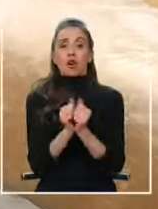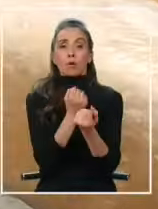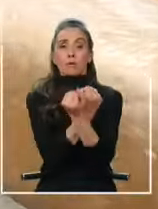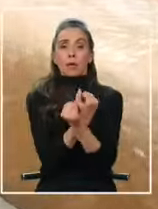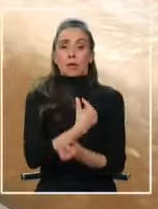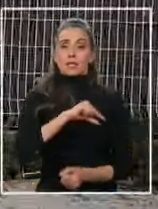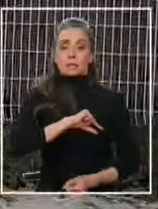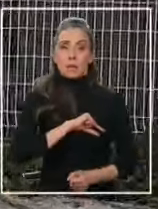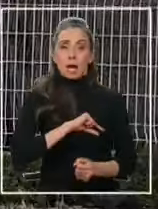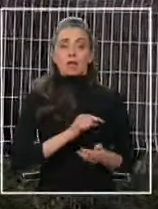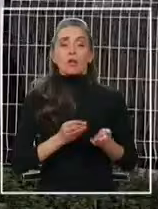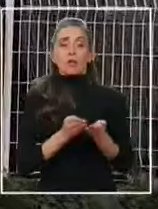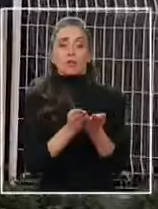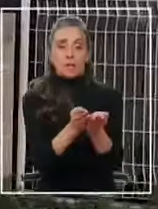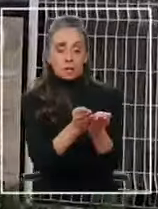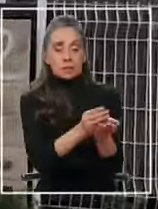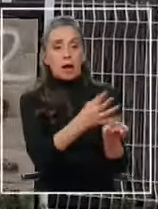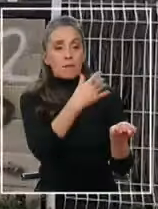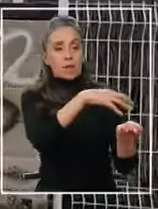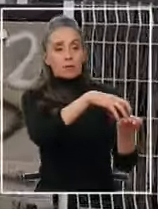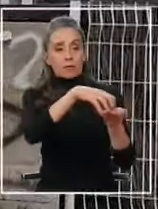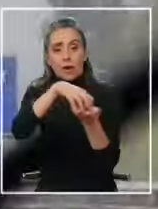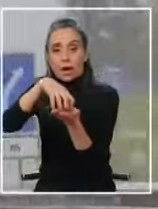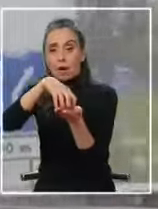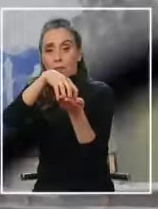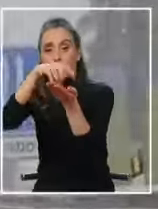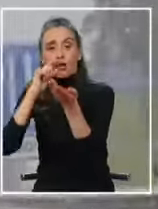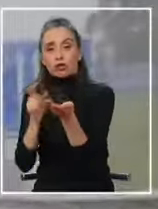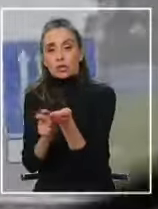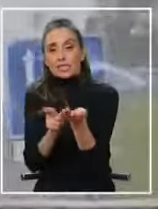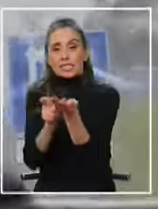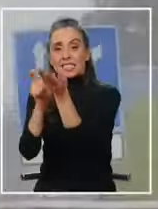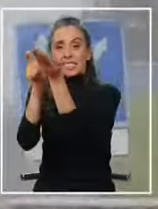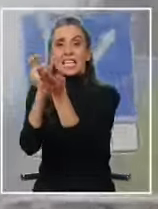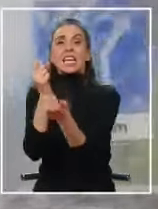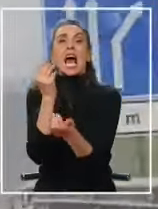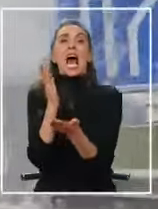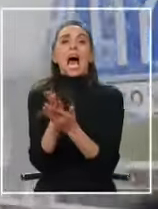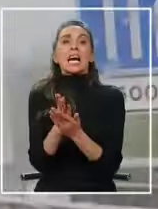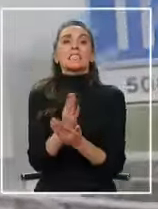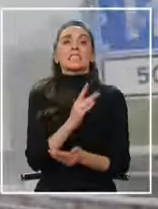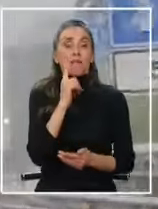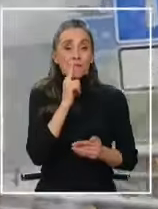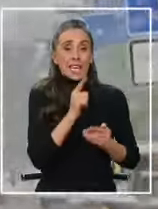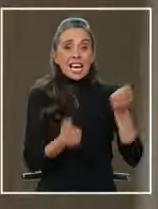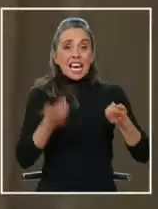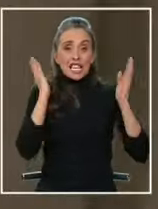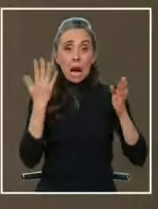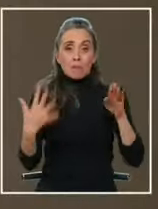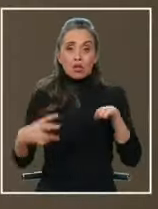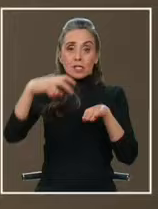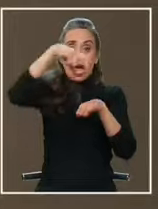española lo recibieron y lo escoltaron hasta Francia Nos salimos por la salida 2 ¿Vale? El puerto